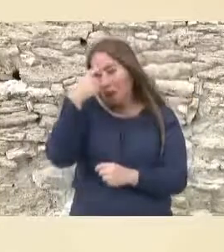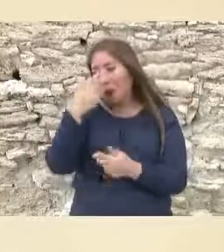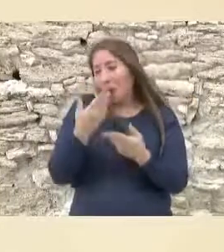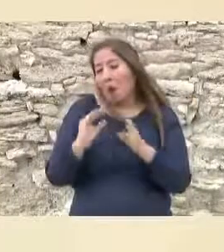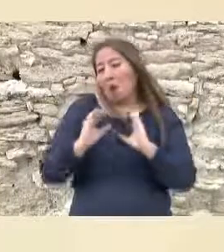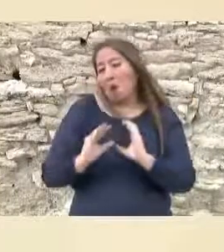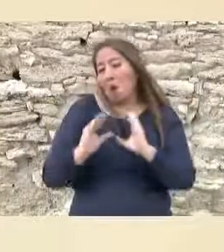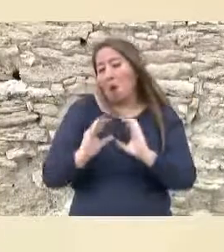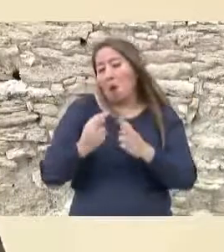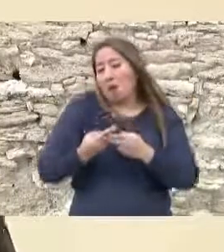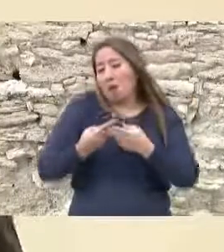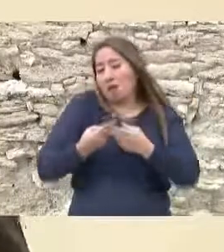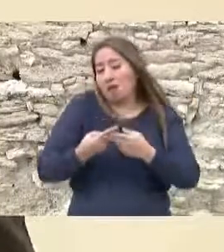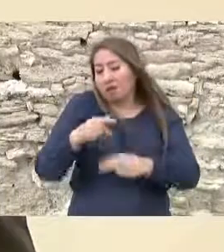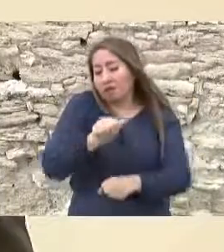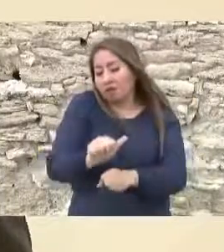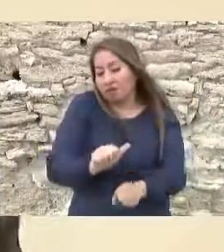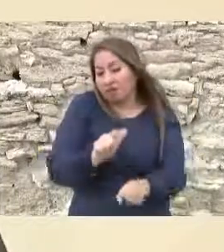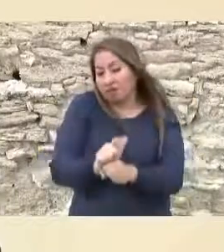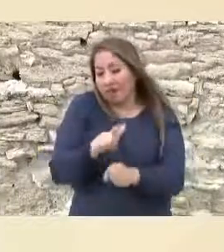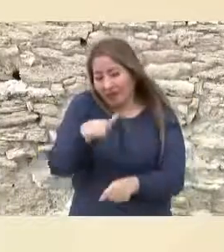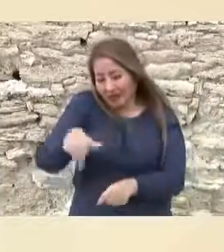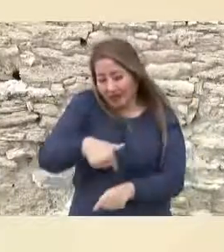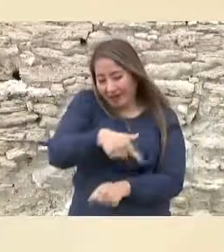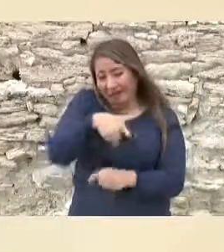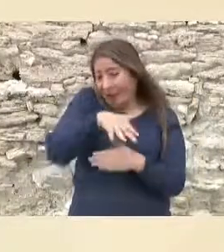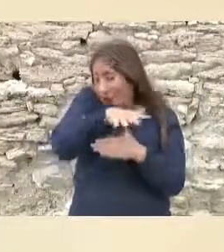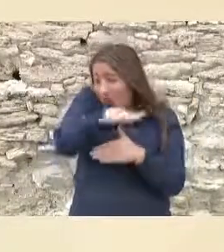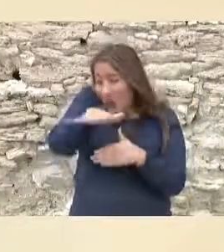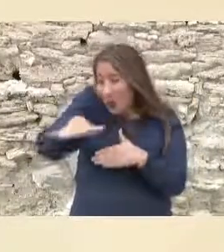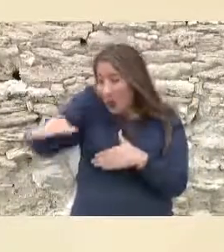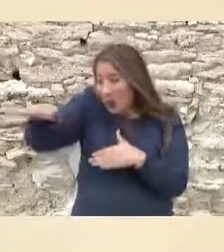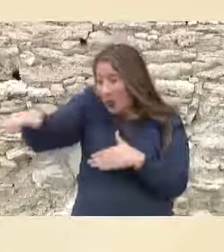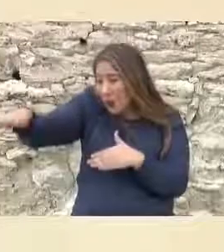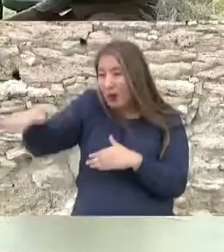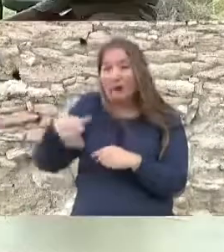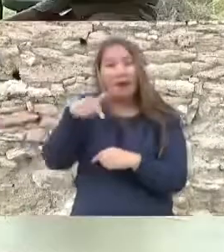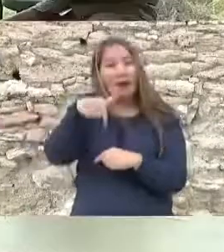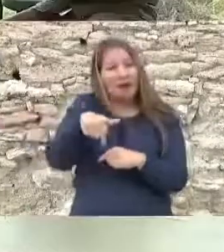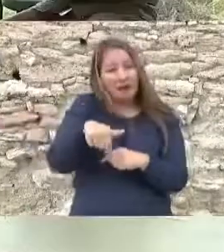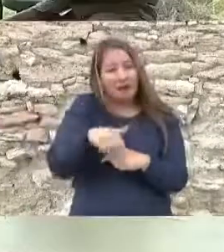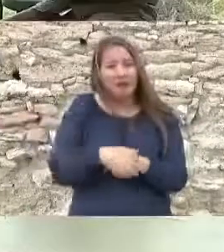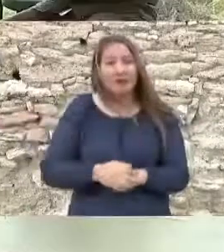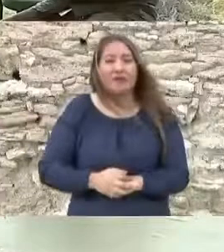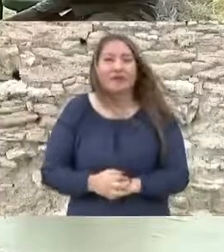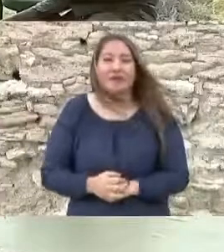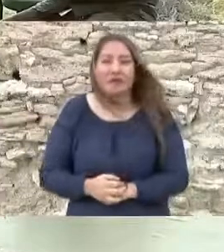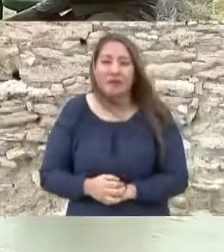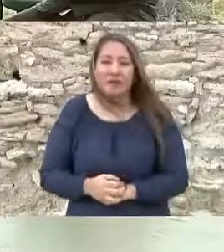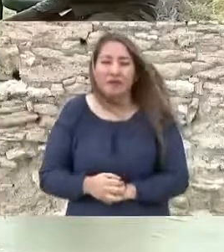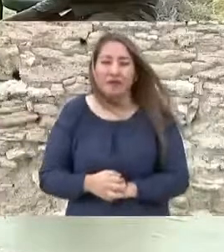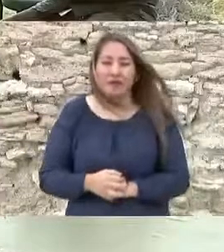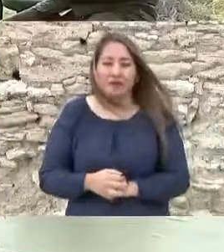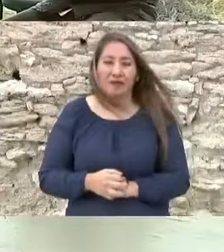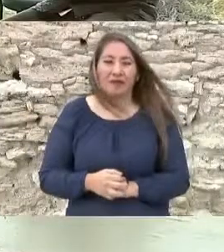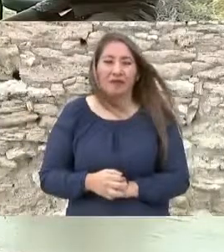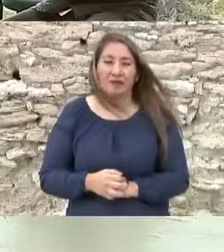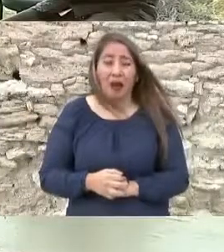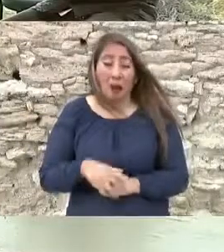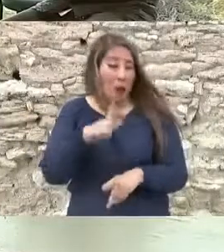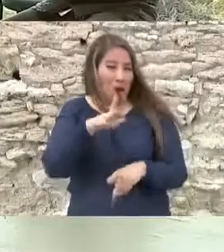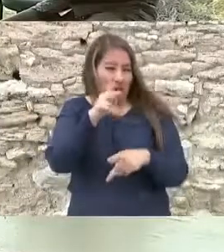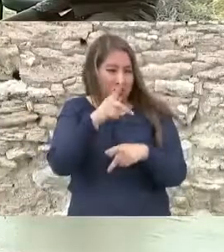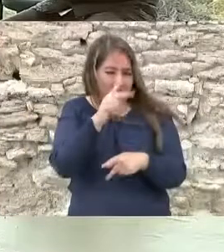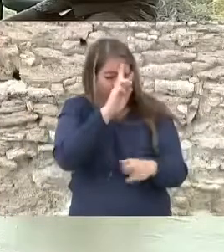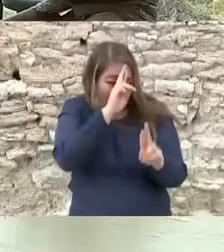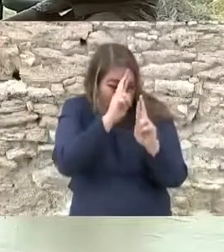este gran legado natural. Asimismo, para motivar la puesta en práctica de los principios de la ética ecológica y de